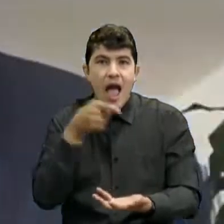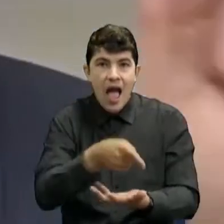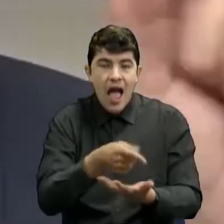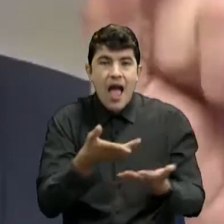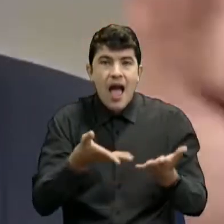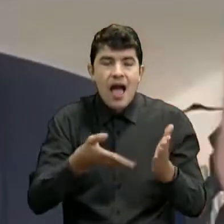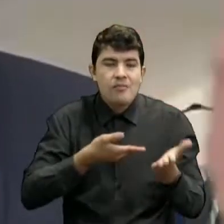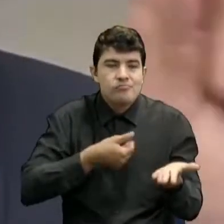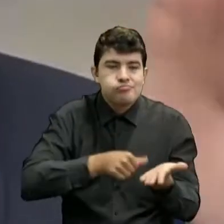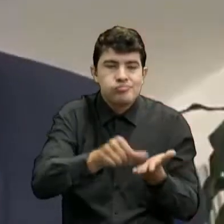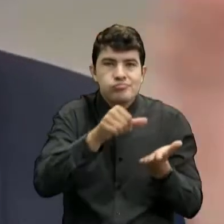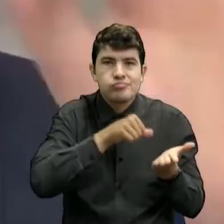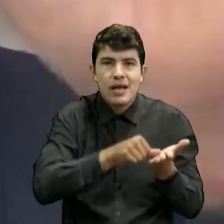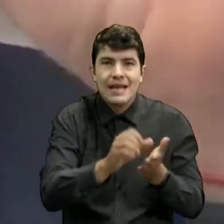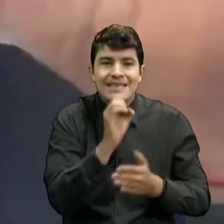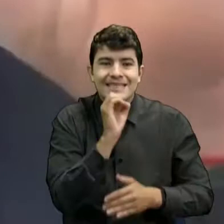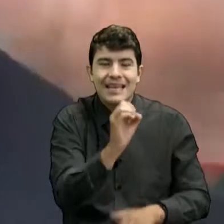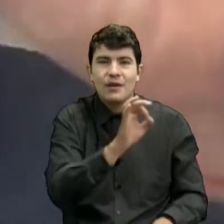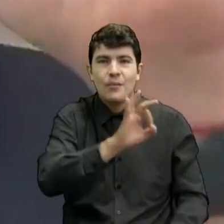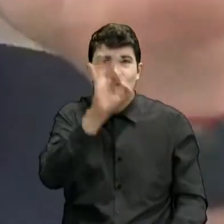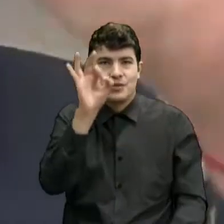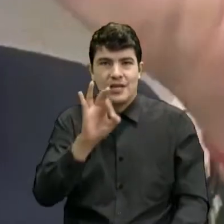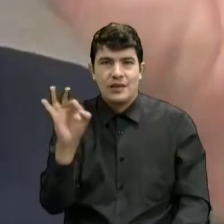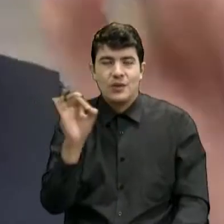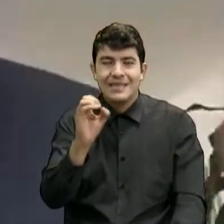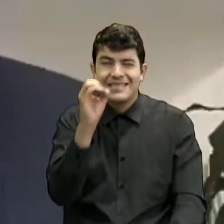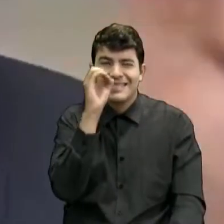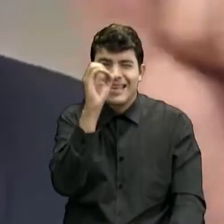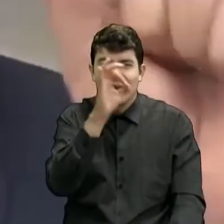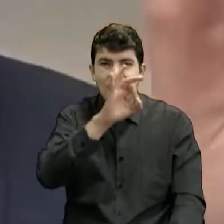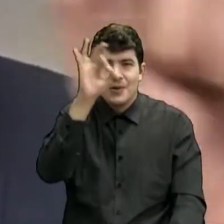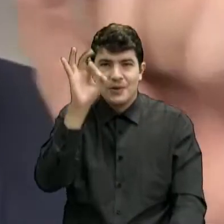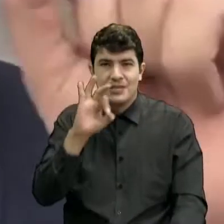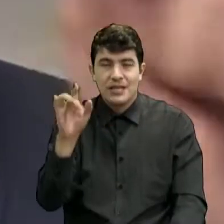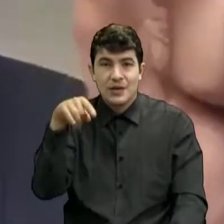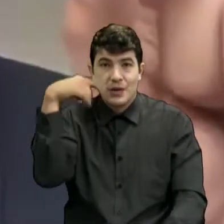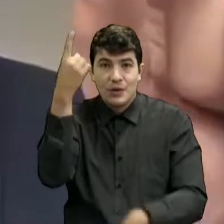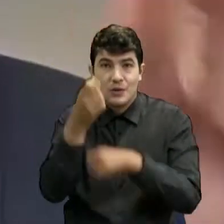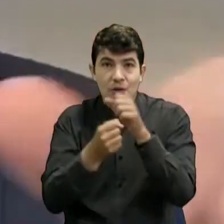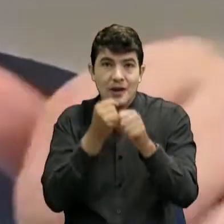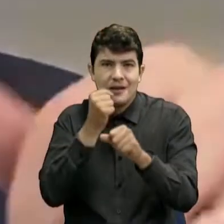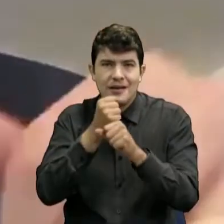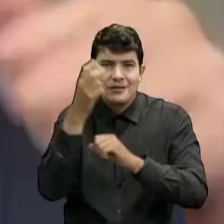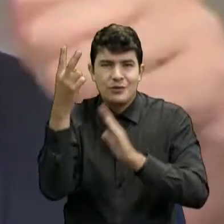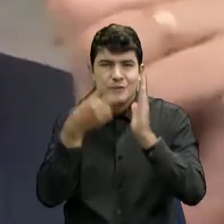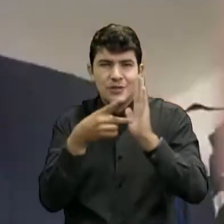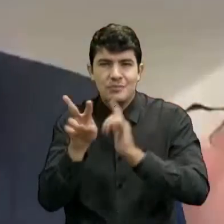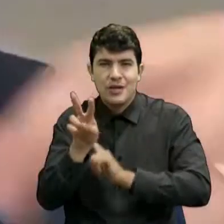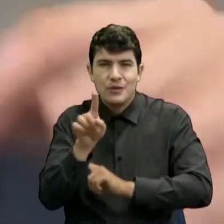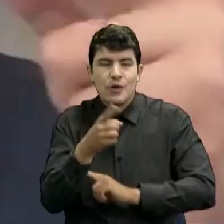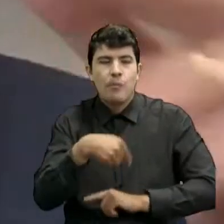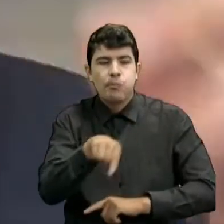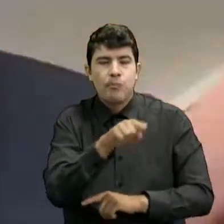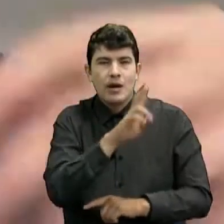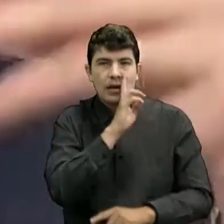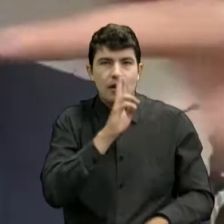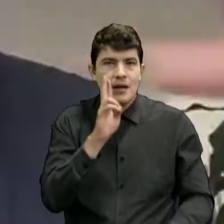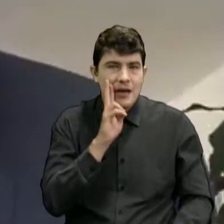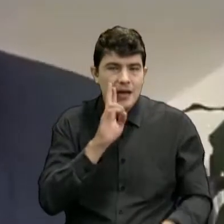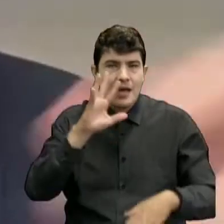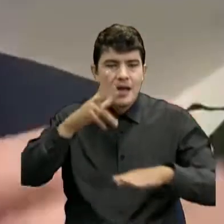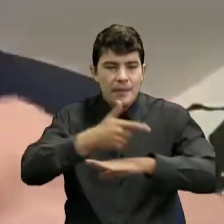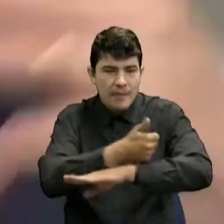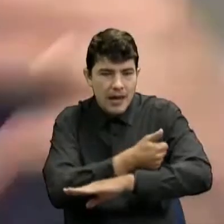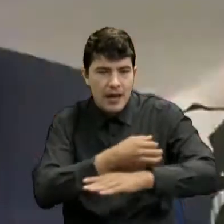al consumo del cero por ciento. Cero por ciento. Cero pollito para el 2021 en restaurantes, en bares, en